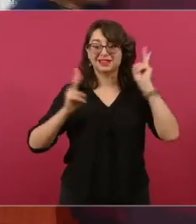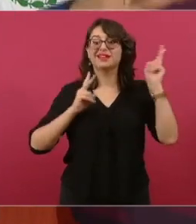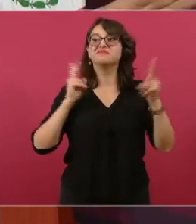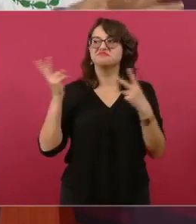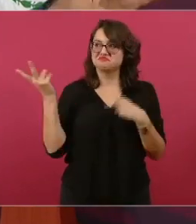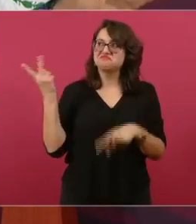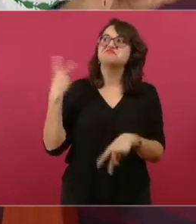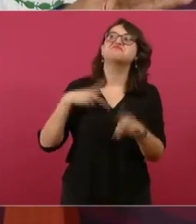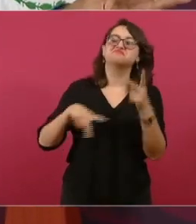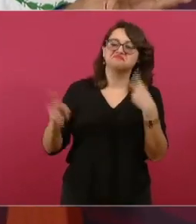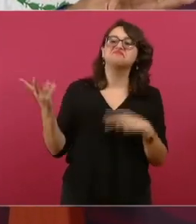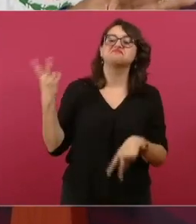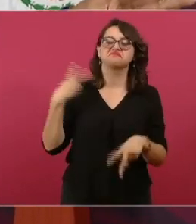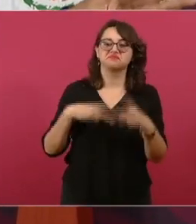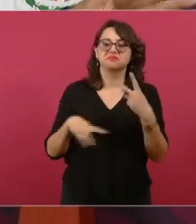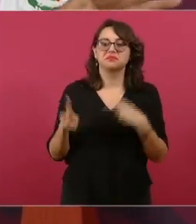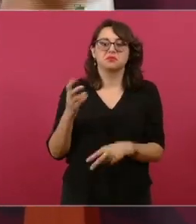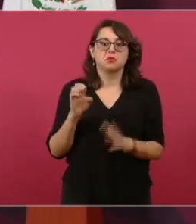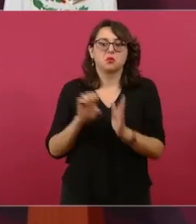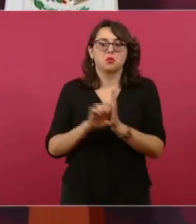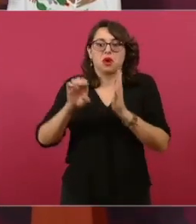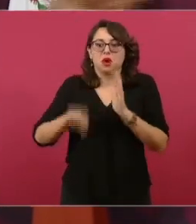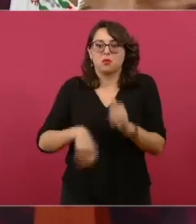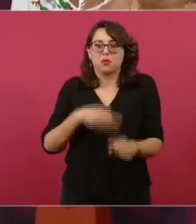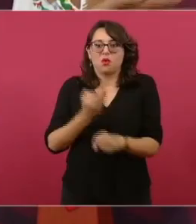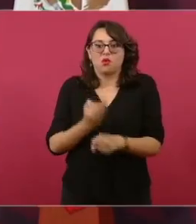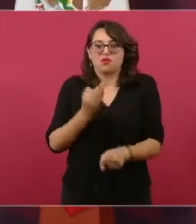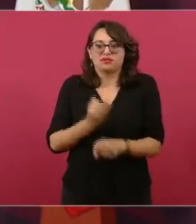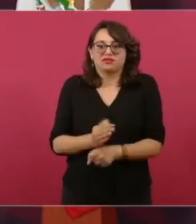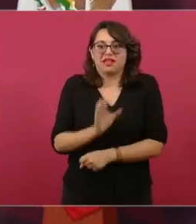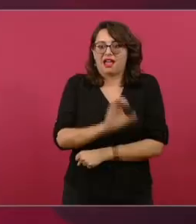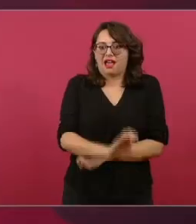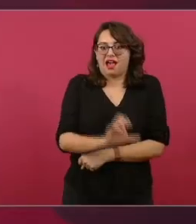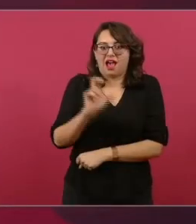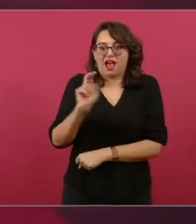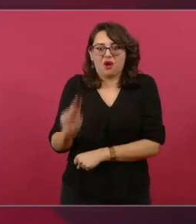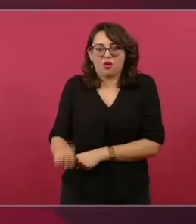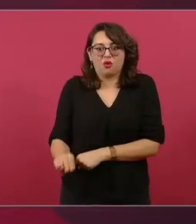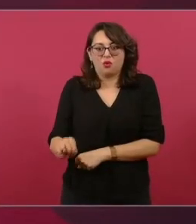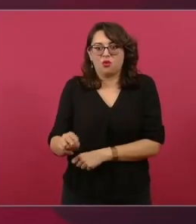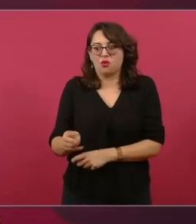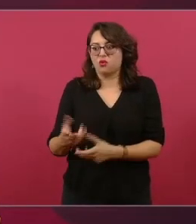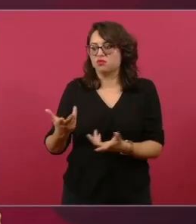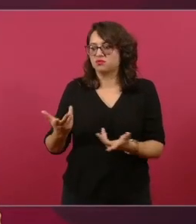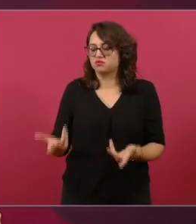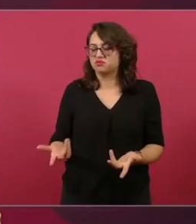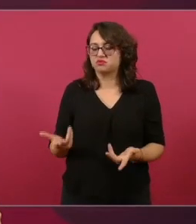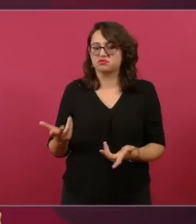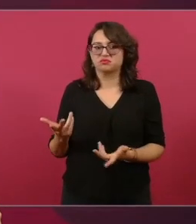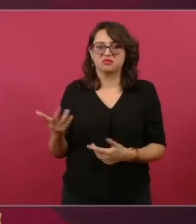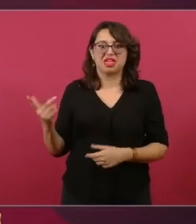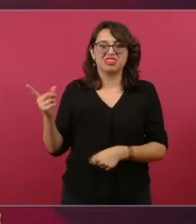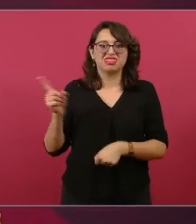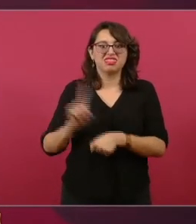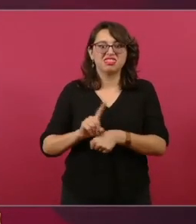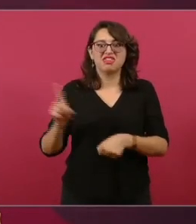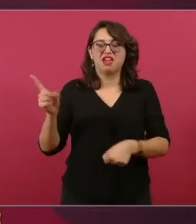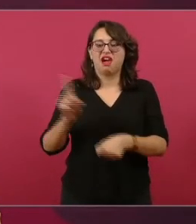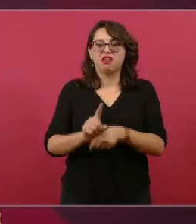lleno, lleno, más de 700 vuelos diarios.